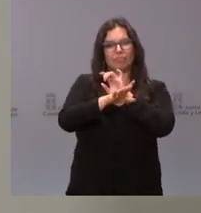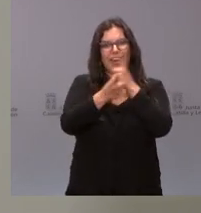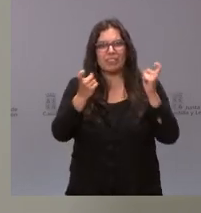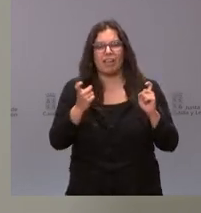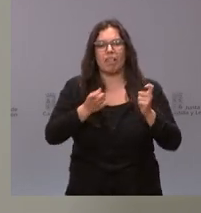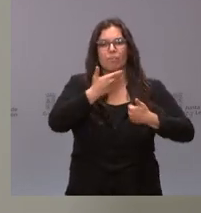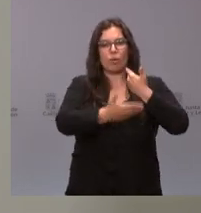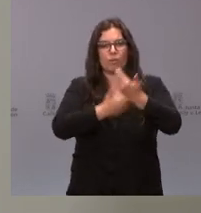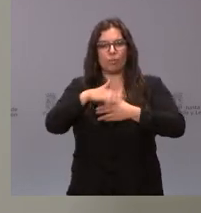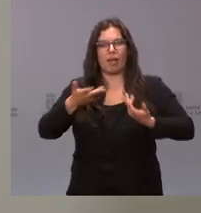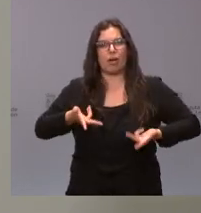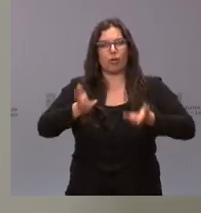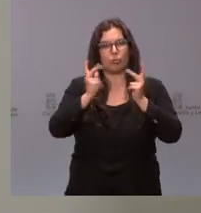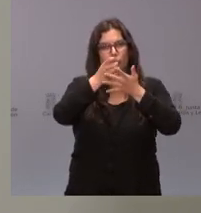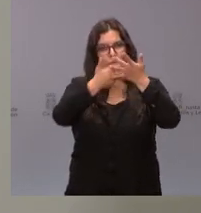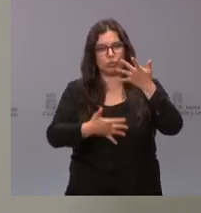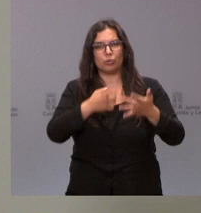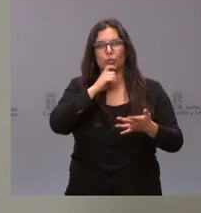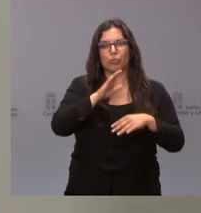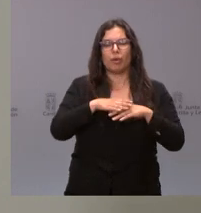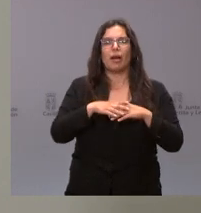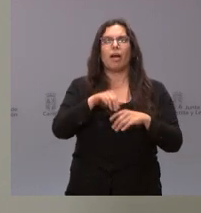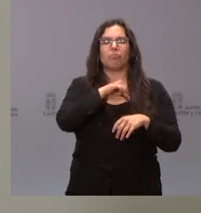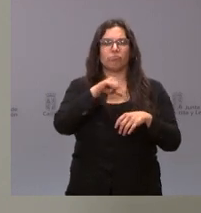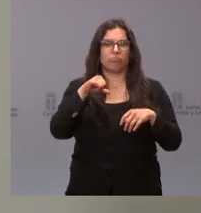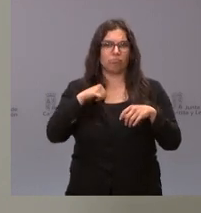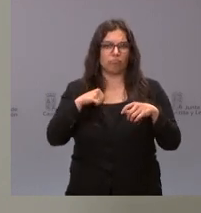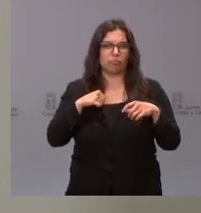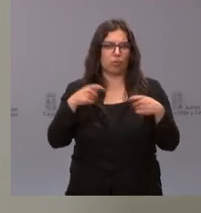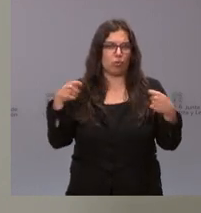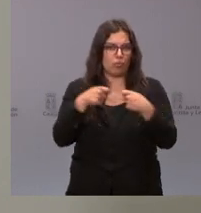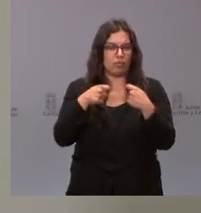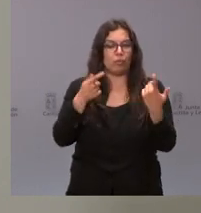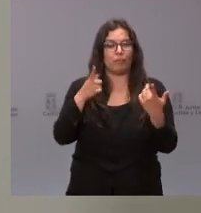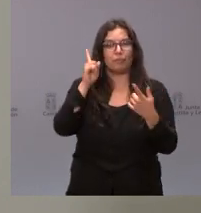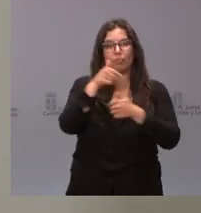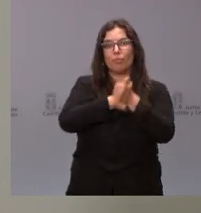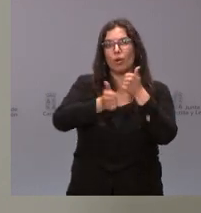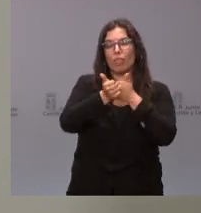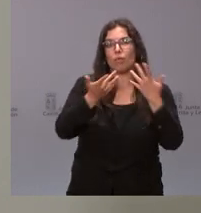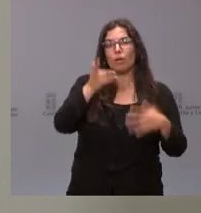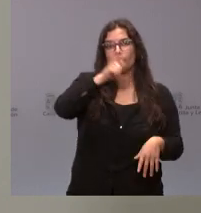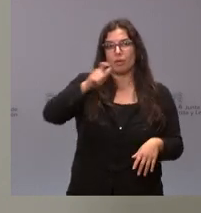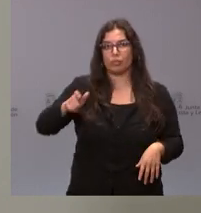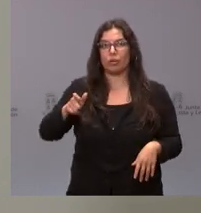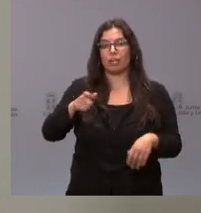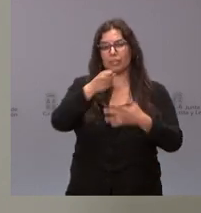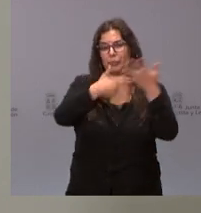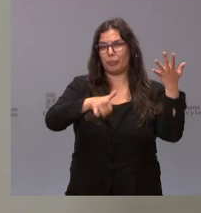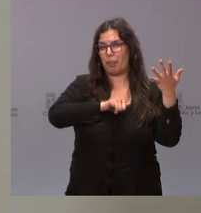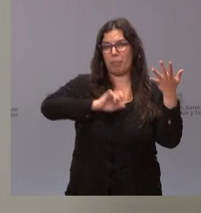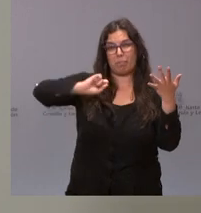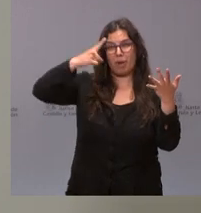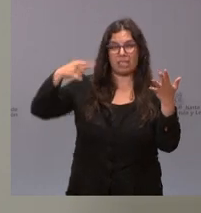autorización para proceder a esta autoconcertación. Se priorizará a los pacientes que más tiempo llevan en lista de espera,